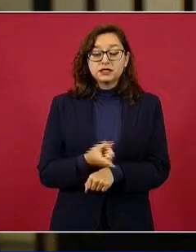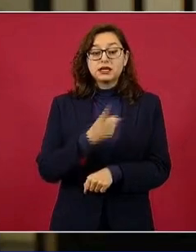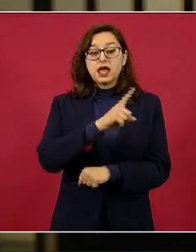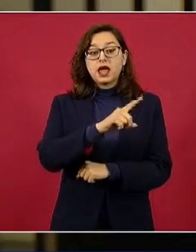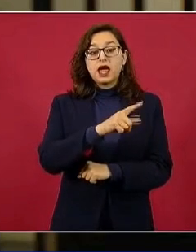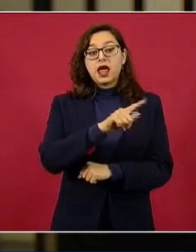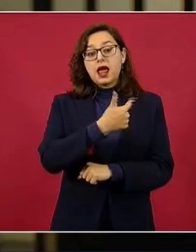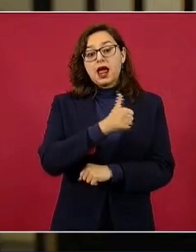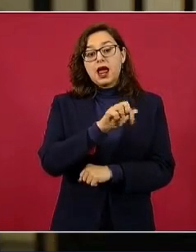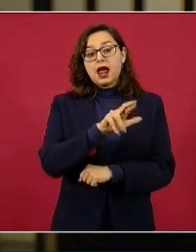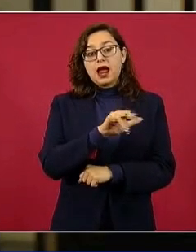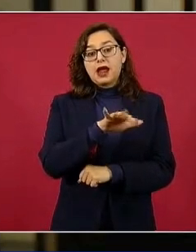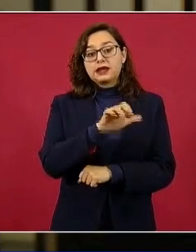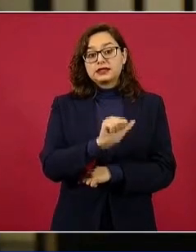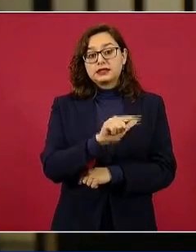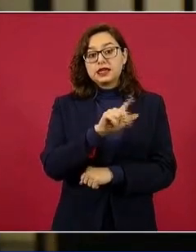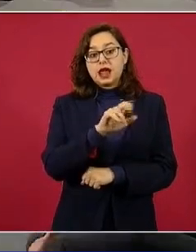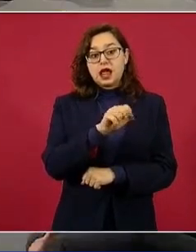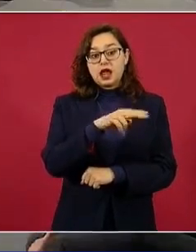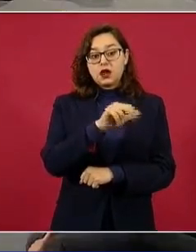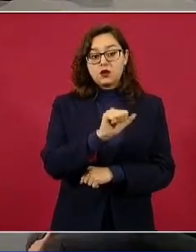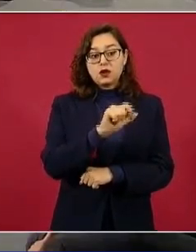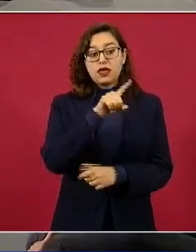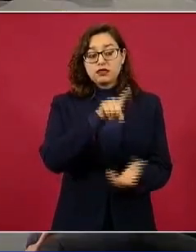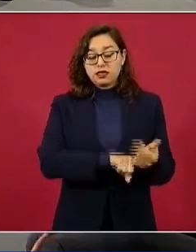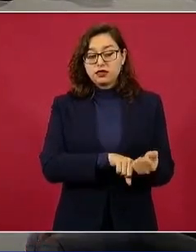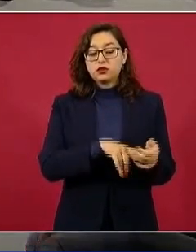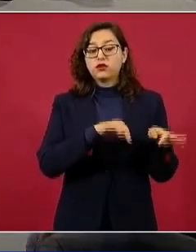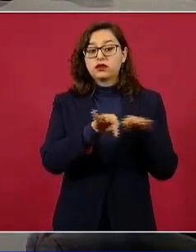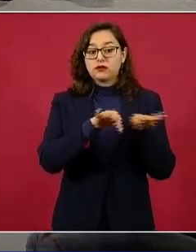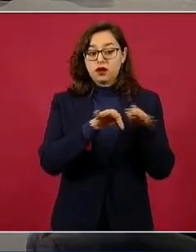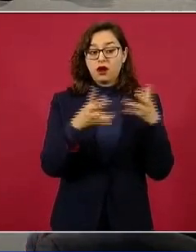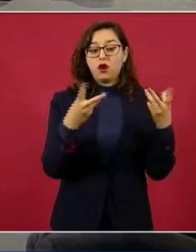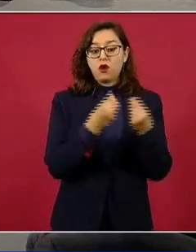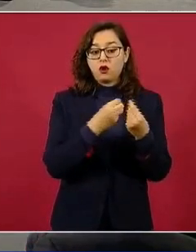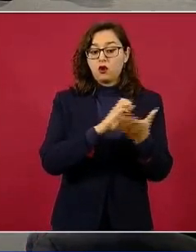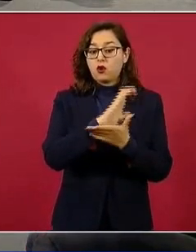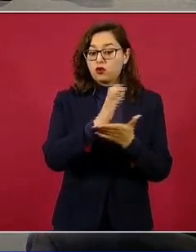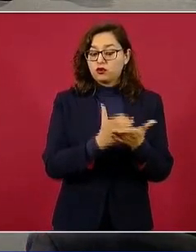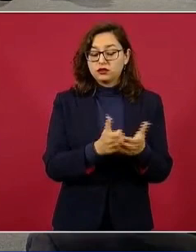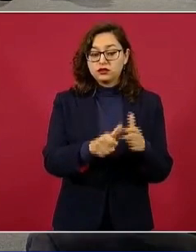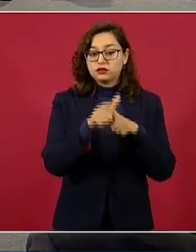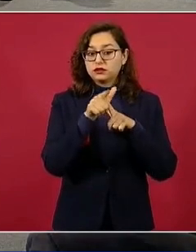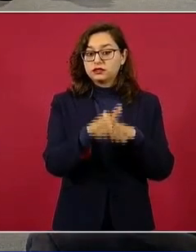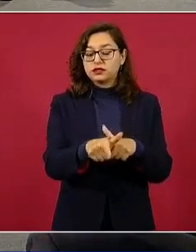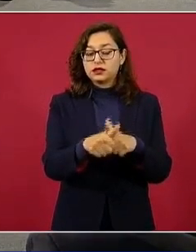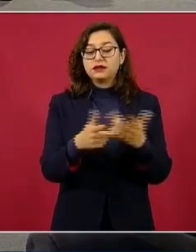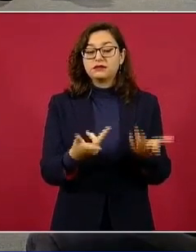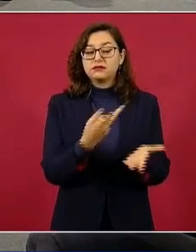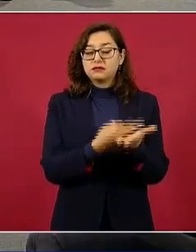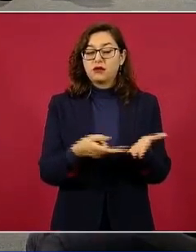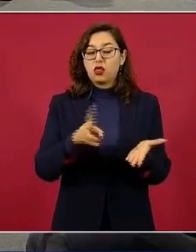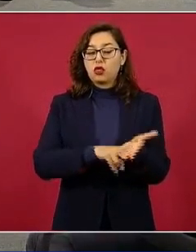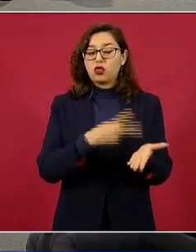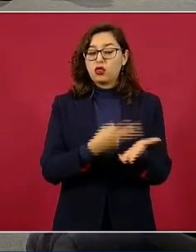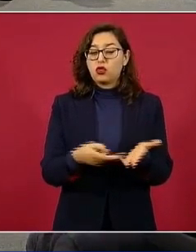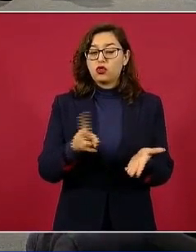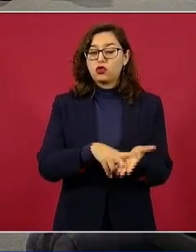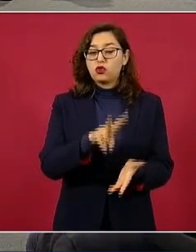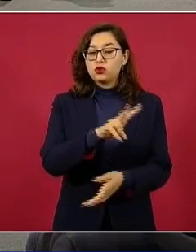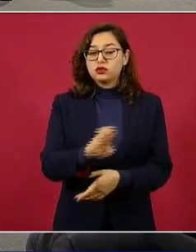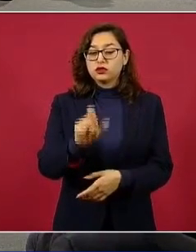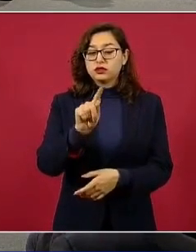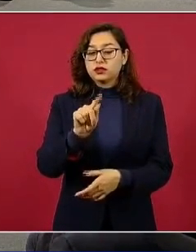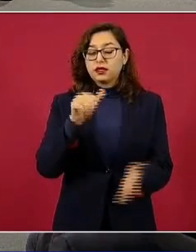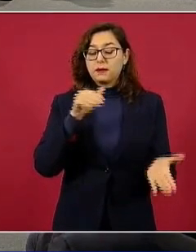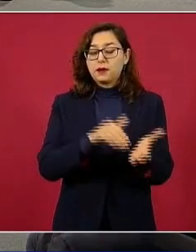prestación de servicios de cárceles, ahí siguen trabajando y los contratos con sobreprecios es superior a los 270 mil millones de pesos.